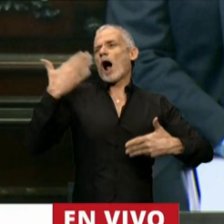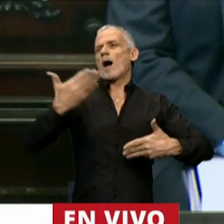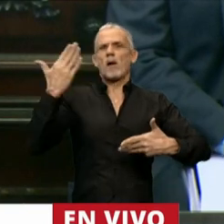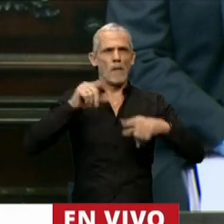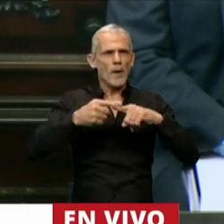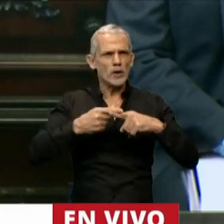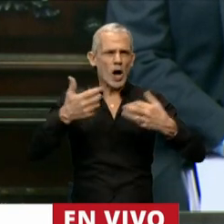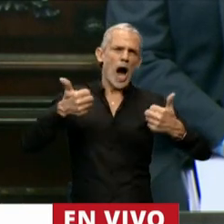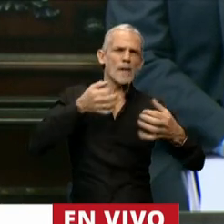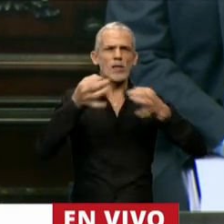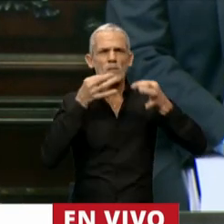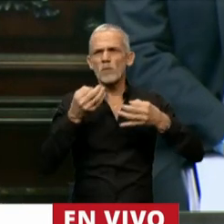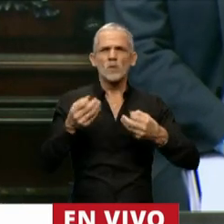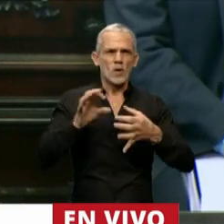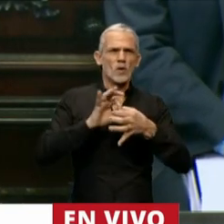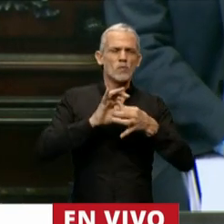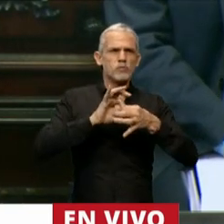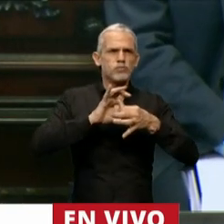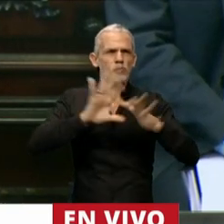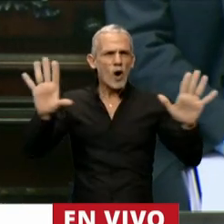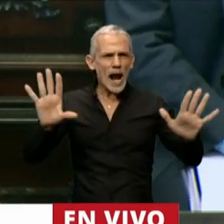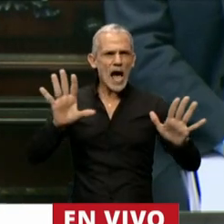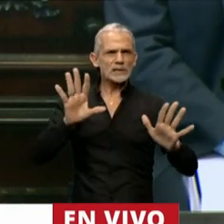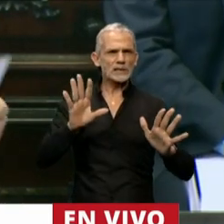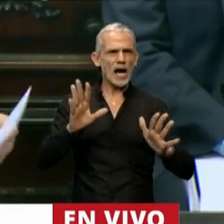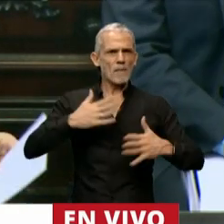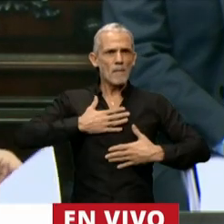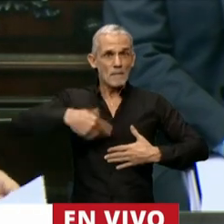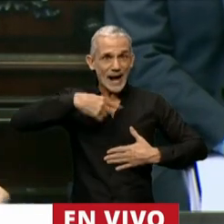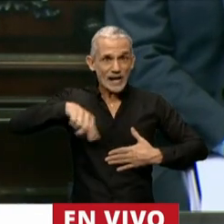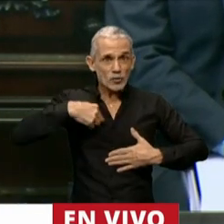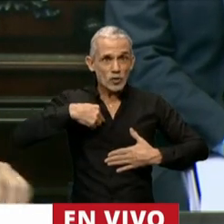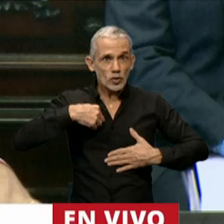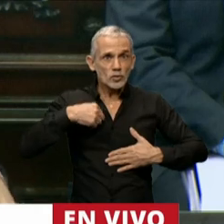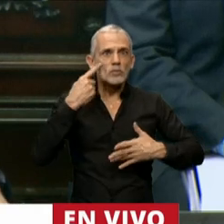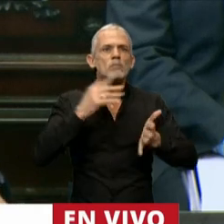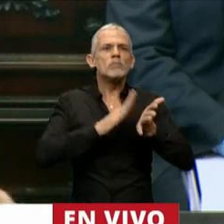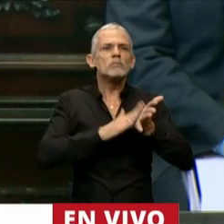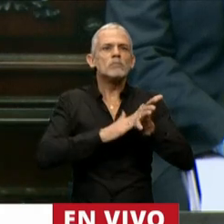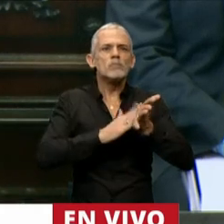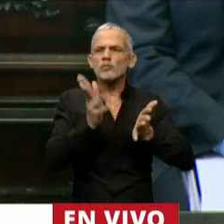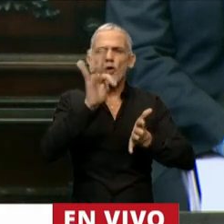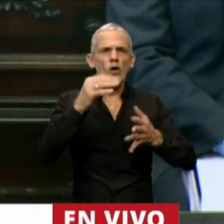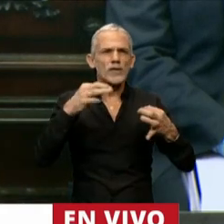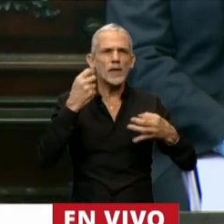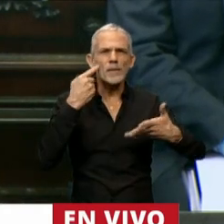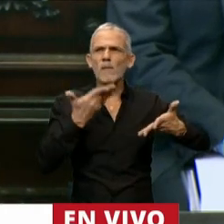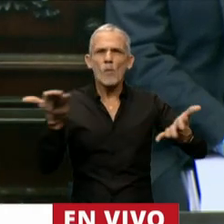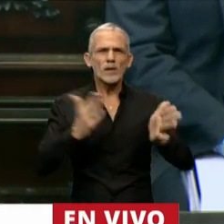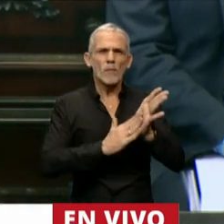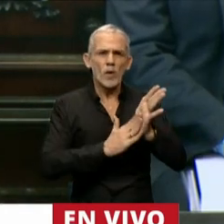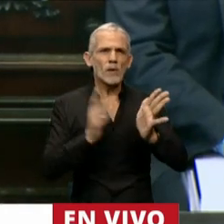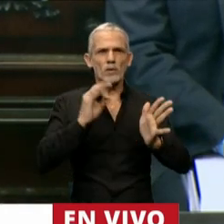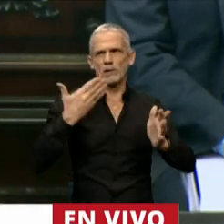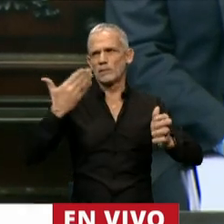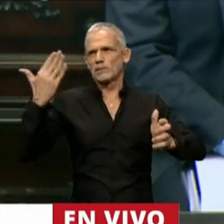político, el diálogo democrático, es para nosotros un ejercicio diario y no solamente